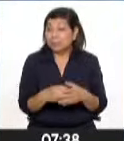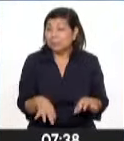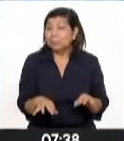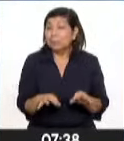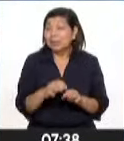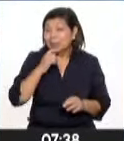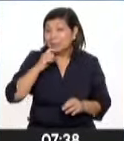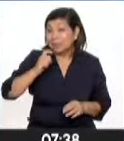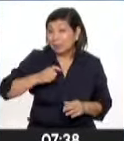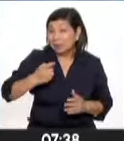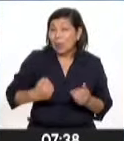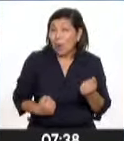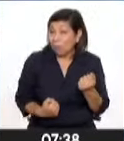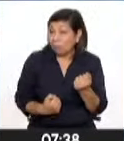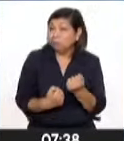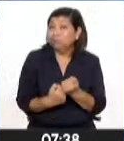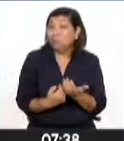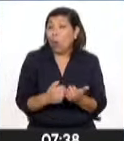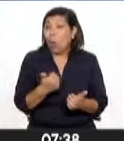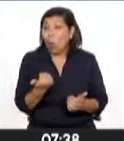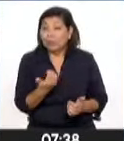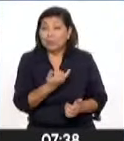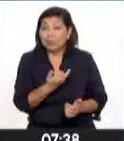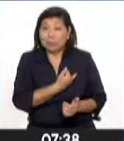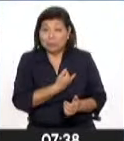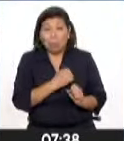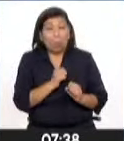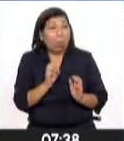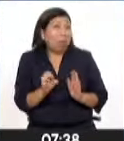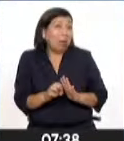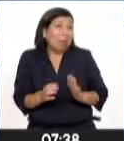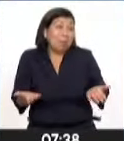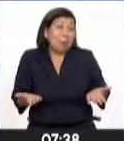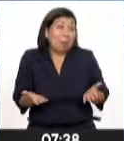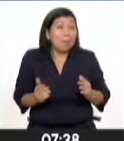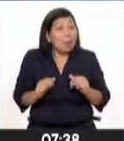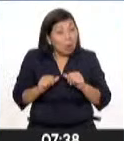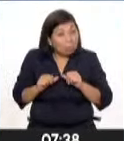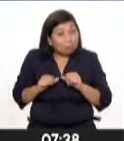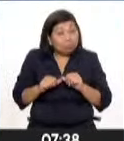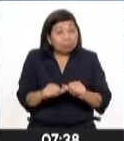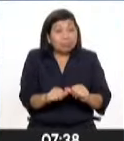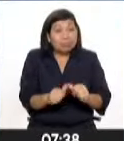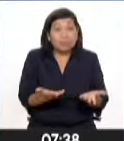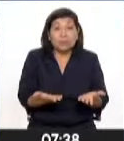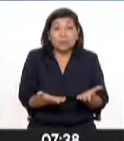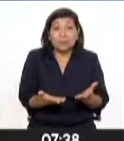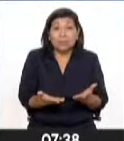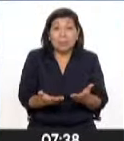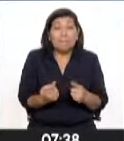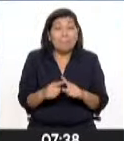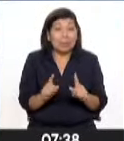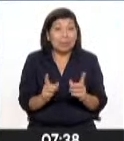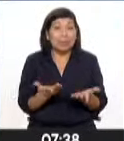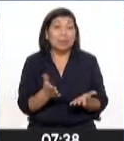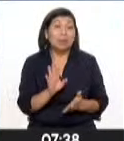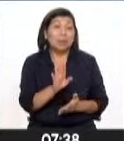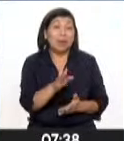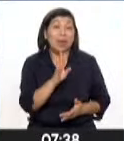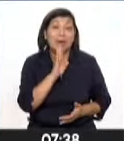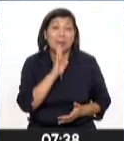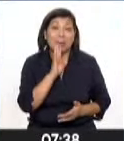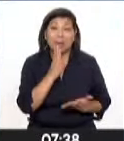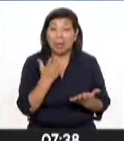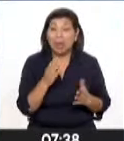se necesita también un apoyo de otras instituciones por decirlo de alguna manera para mantener precisamente ese rumbo en el caso que usted señala,